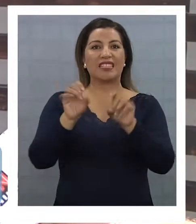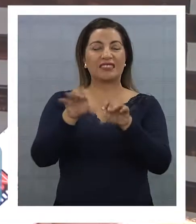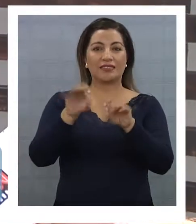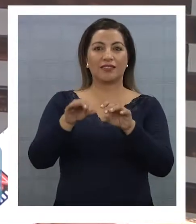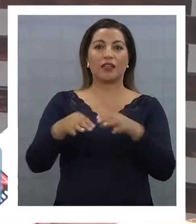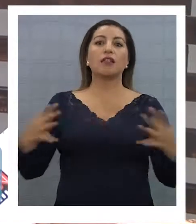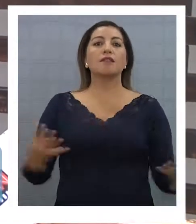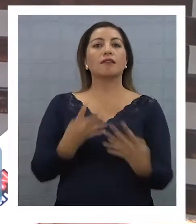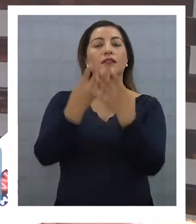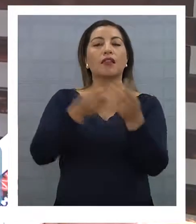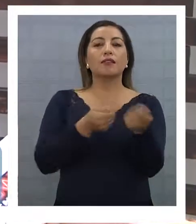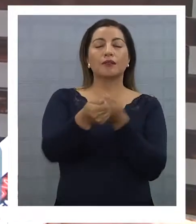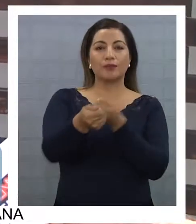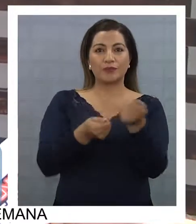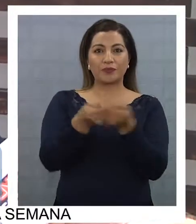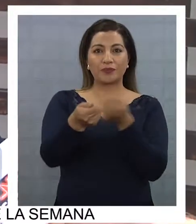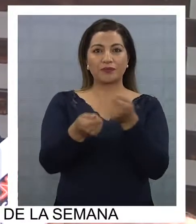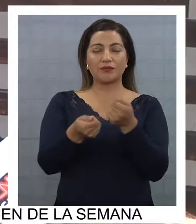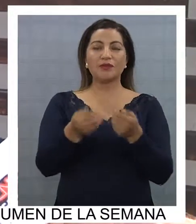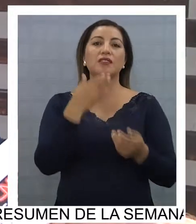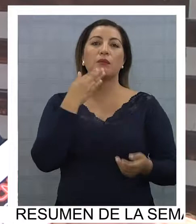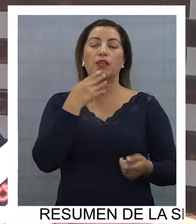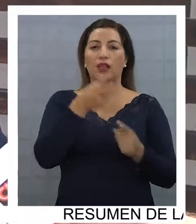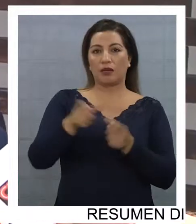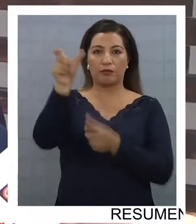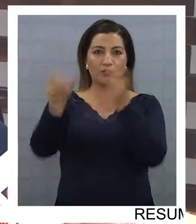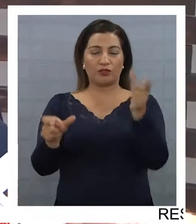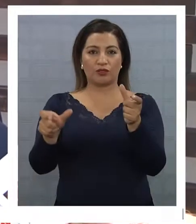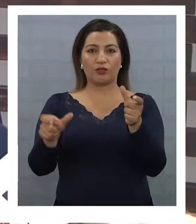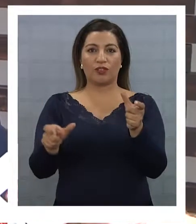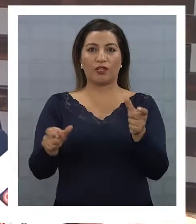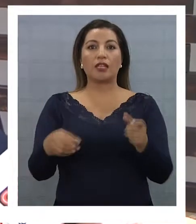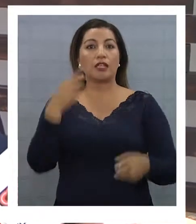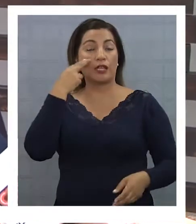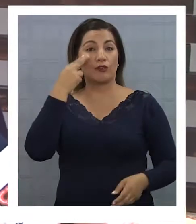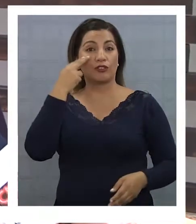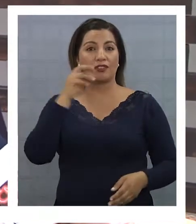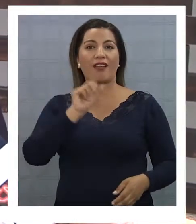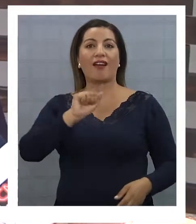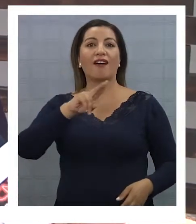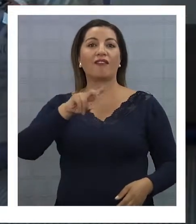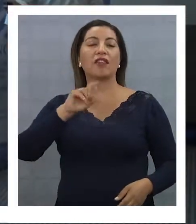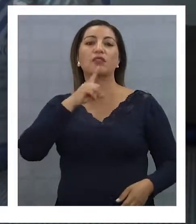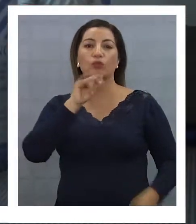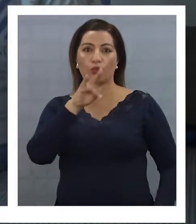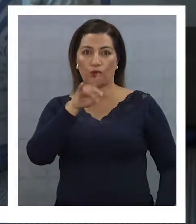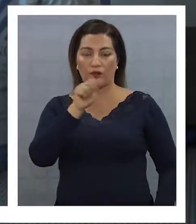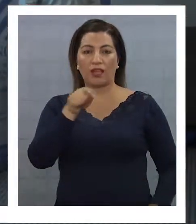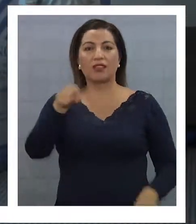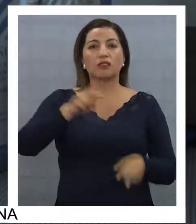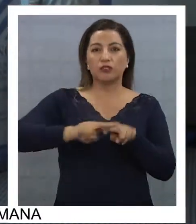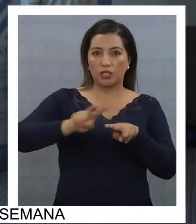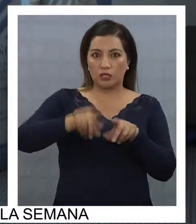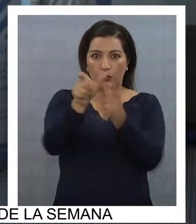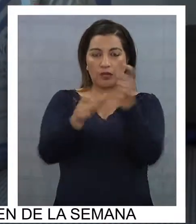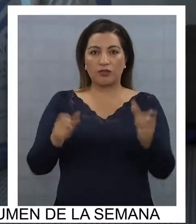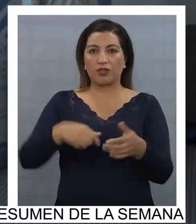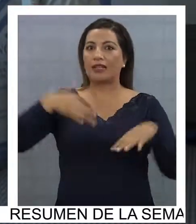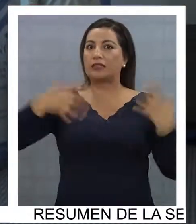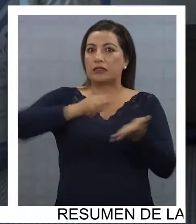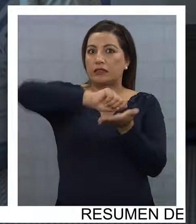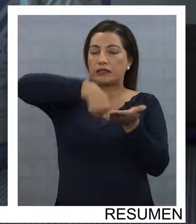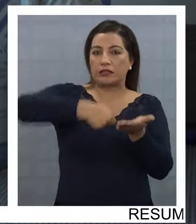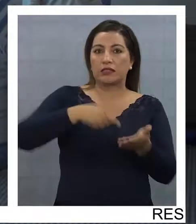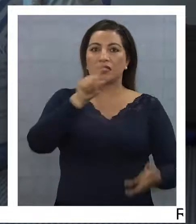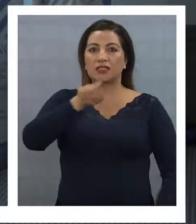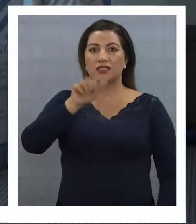comerciales a los operadores turísticos en aventura. Esto está hecho para que las personas que estén registradas en el CERNATUR